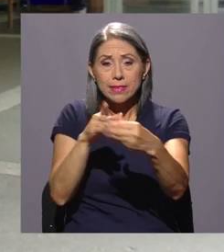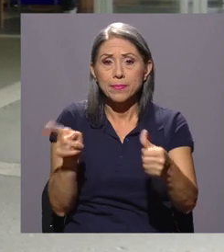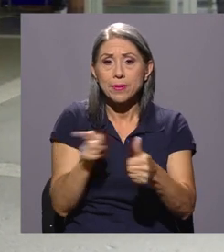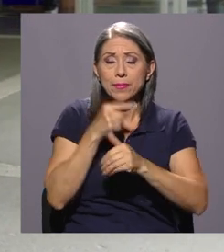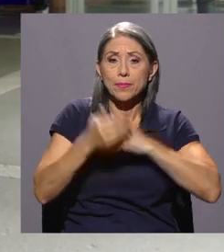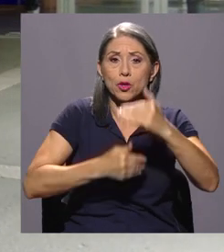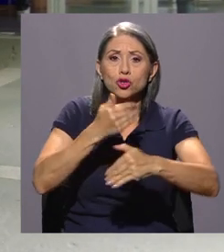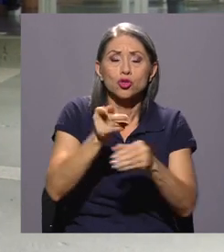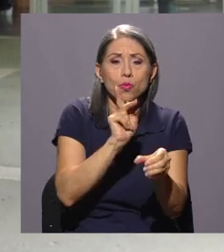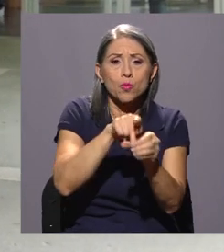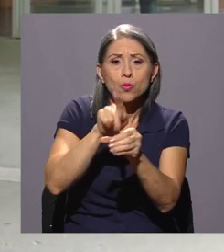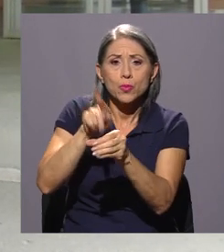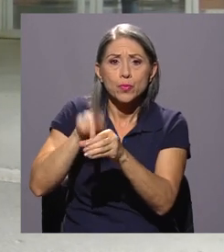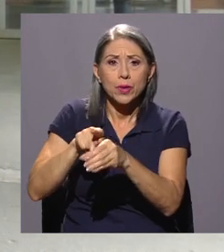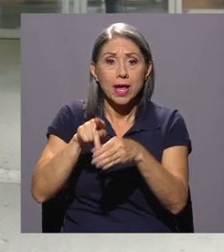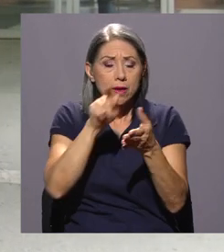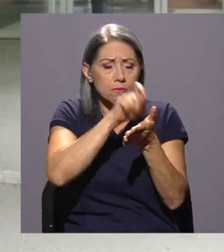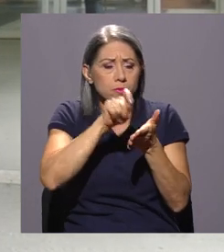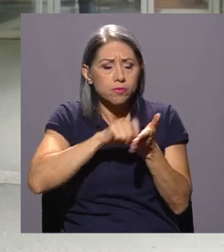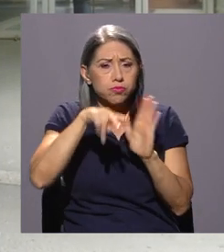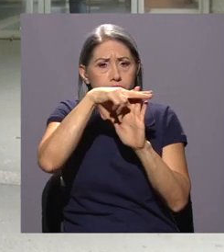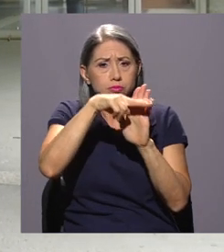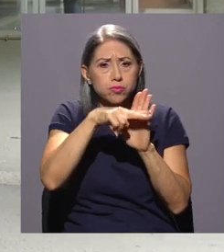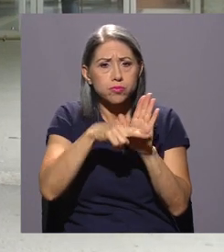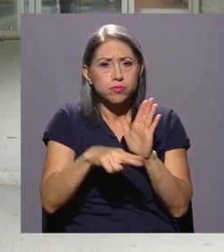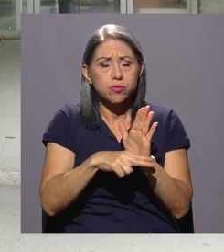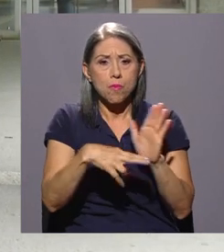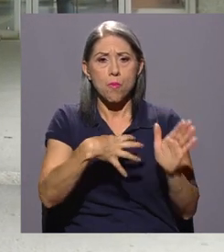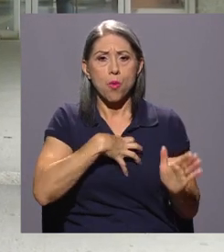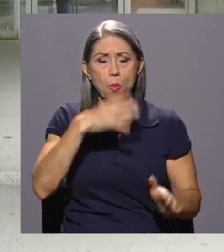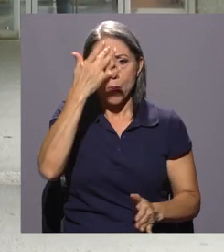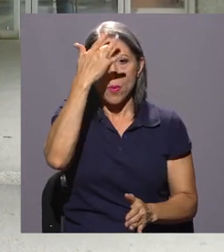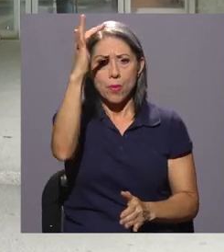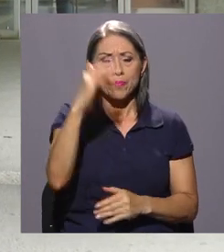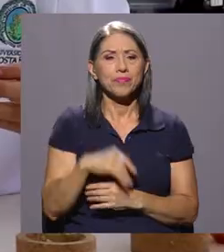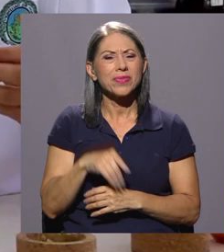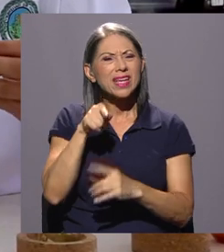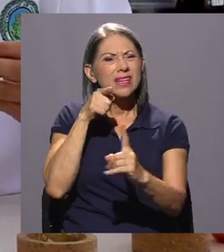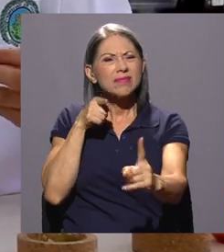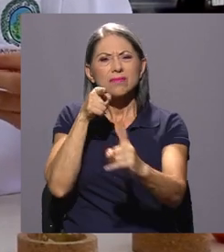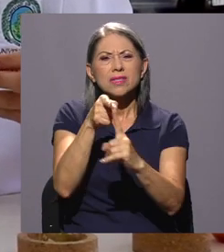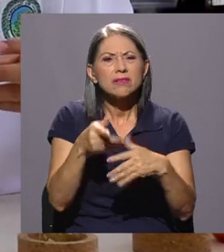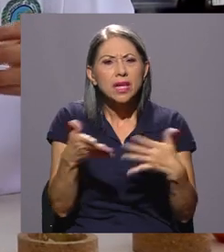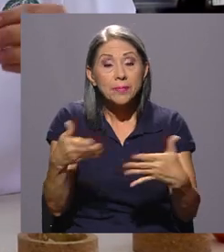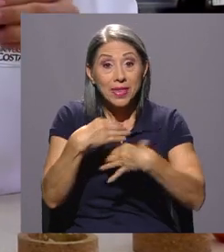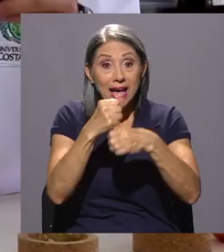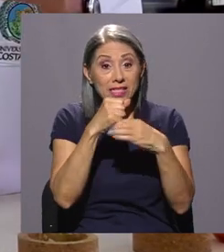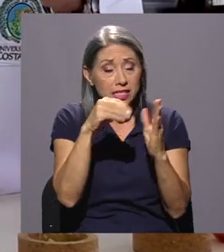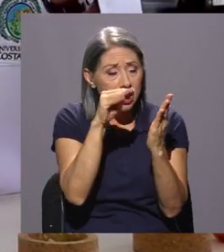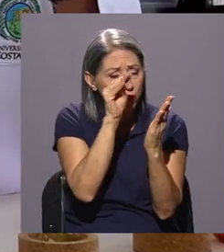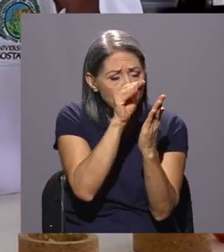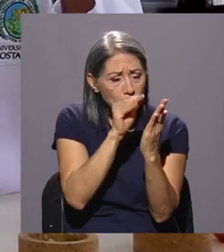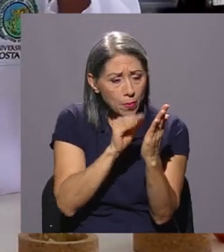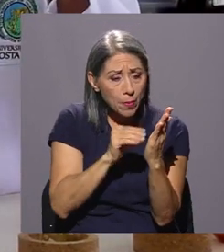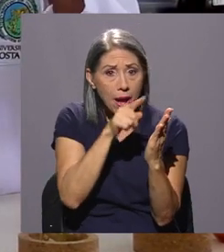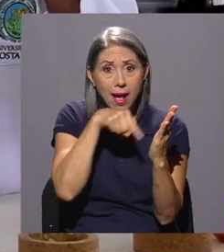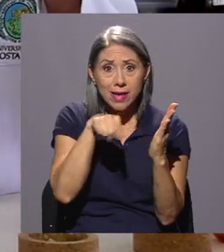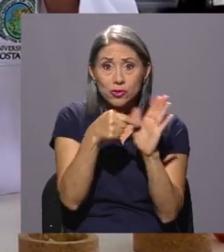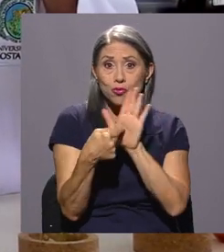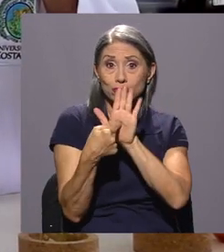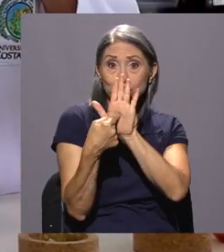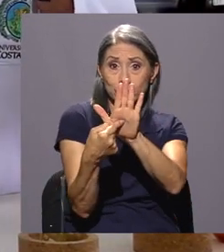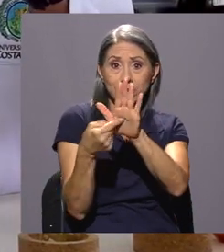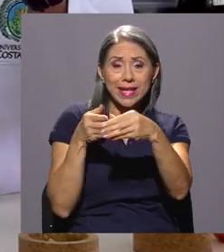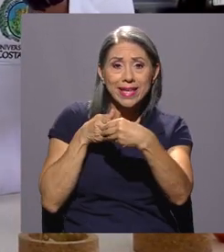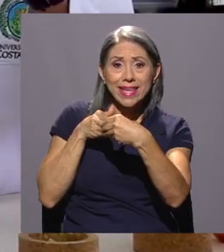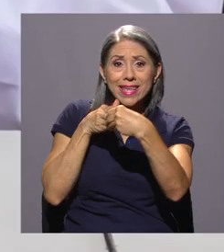un primer proceso participativo para la elaboración de una normativa sobre propiedad intelectual. El objetivo es crear un instrumento que oriente a la